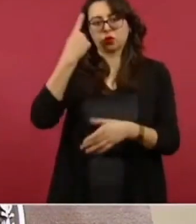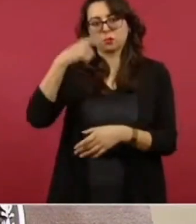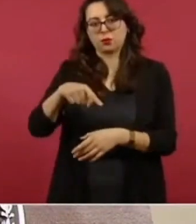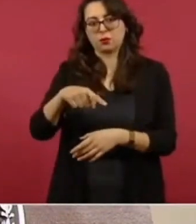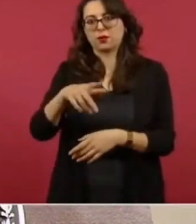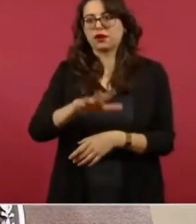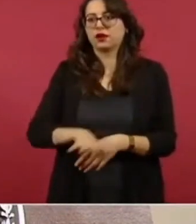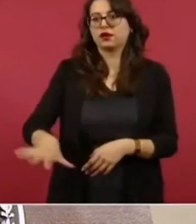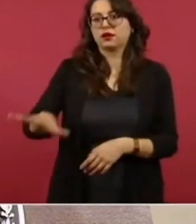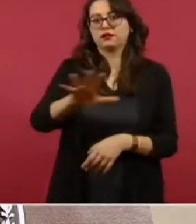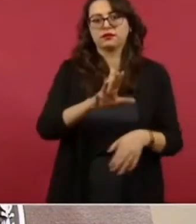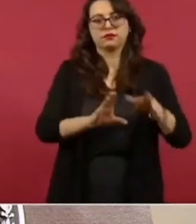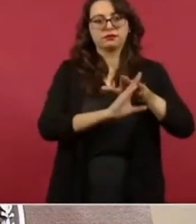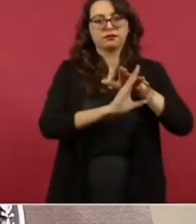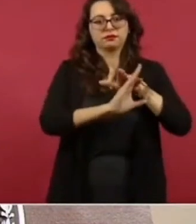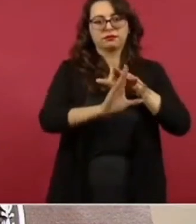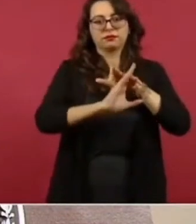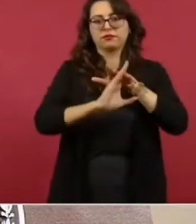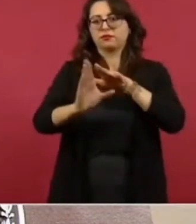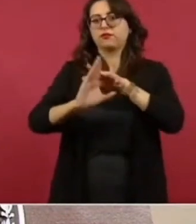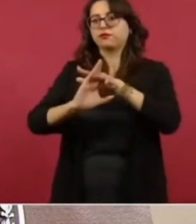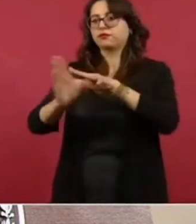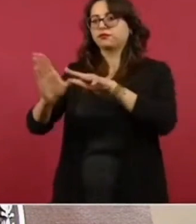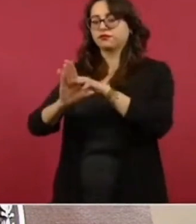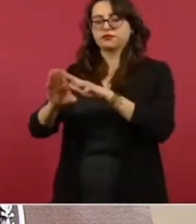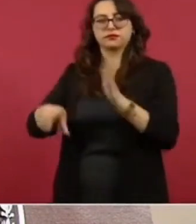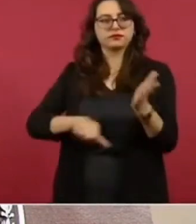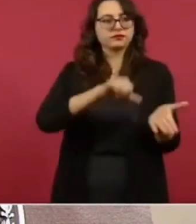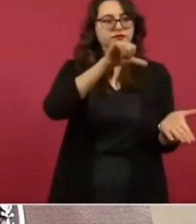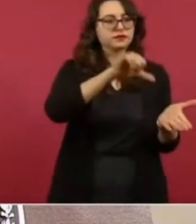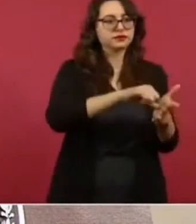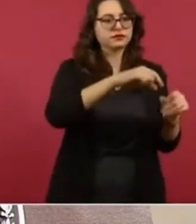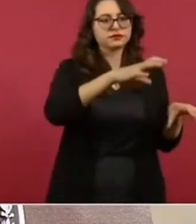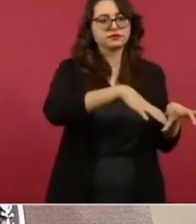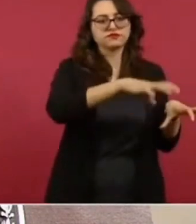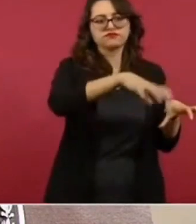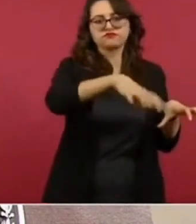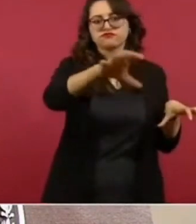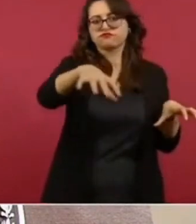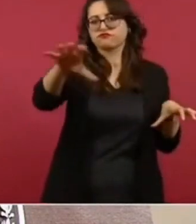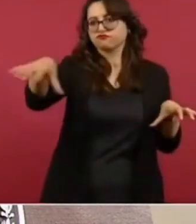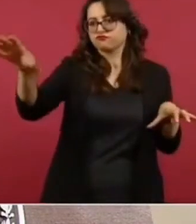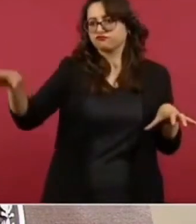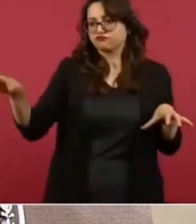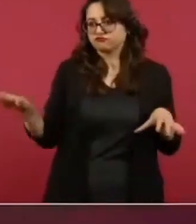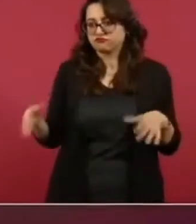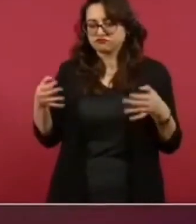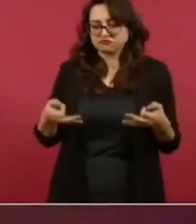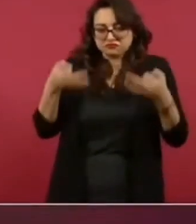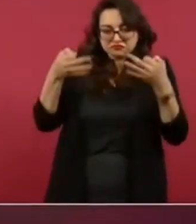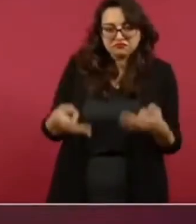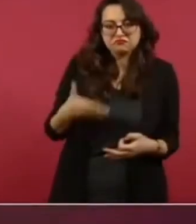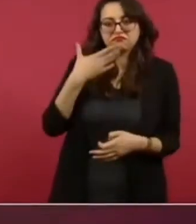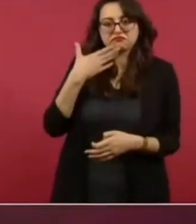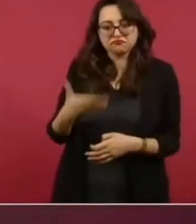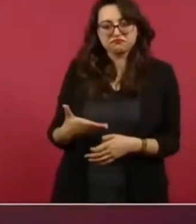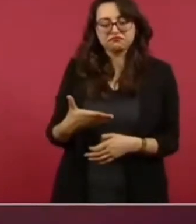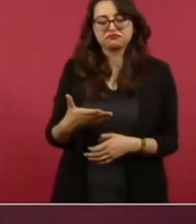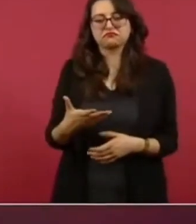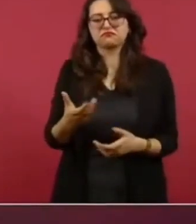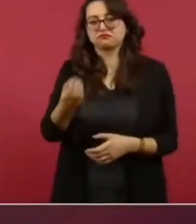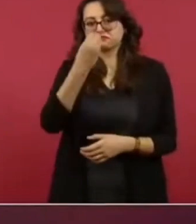en las que los migrantes están en los diferentes centros de atención sean las óptimas, que se les proporcione